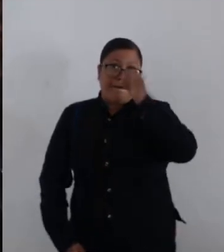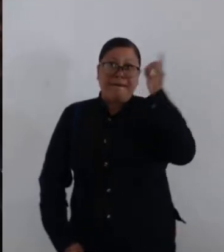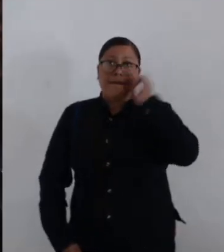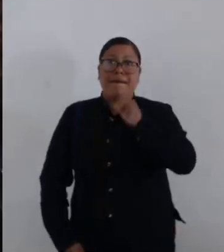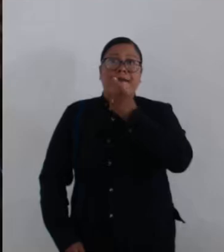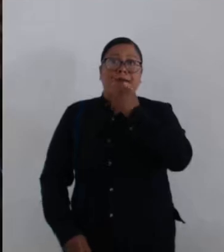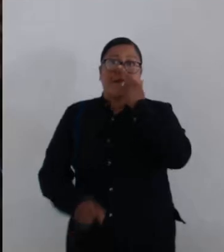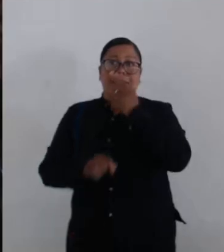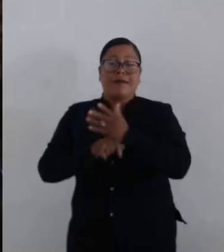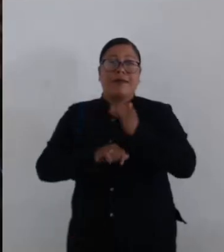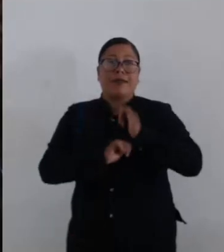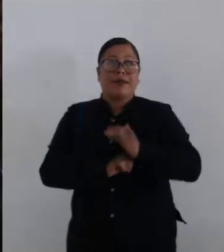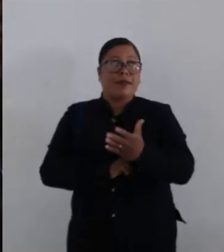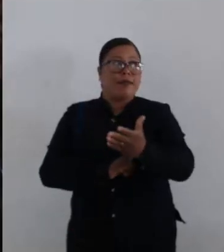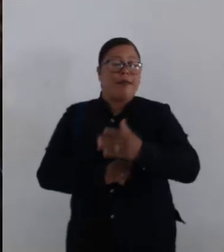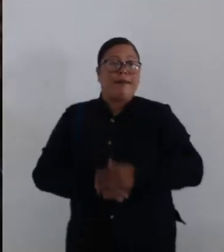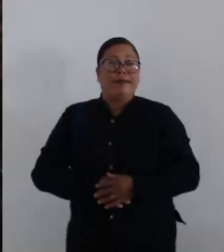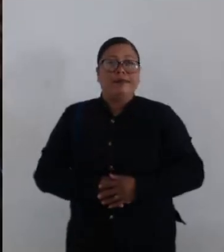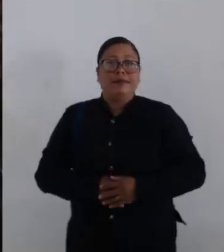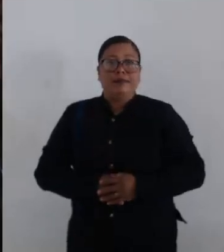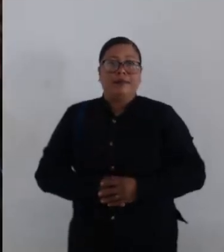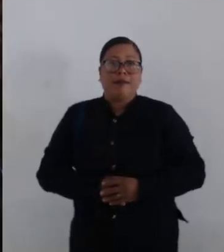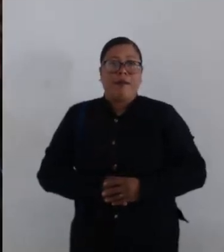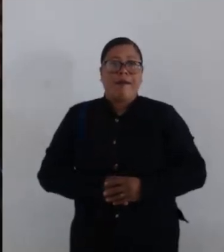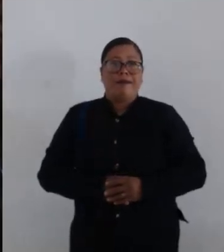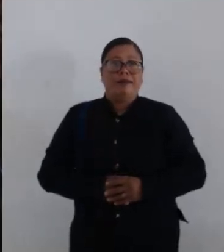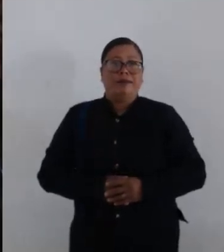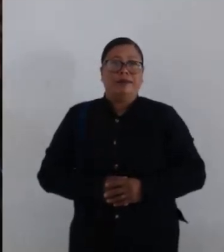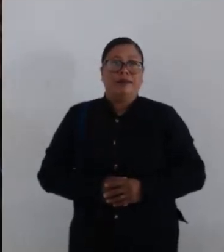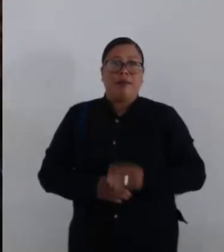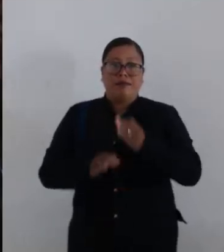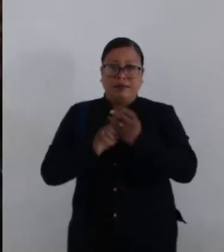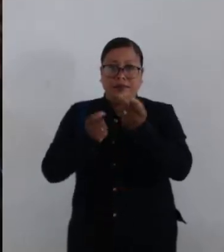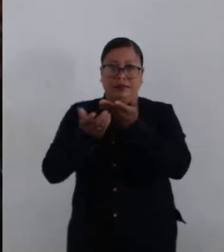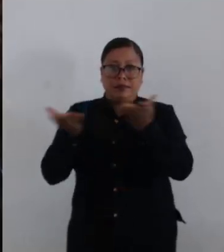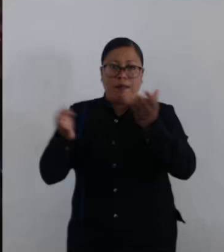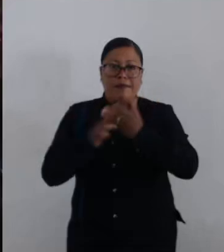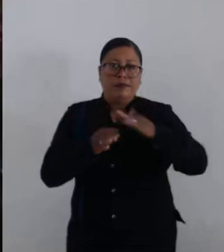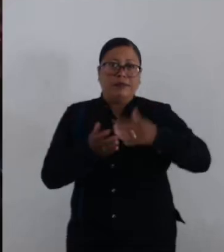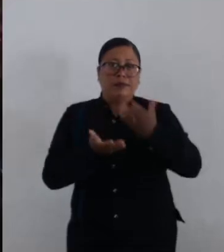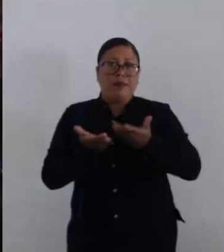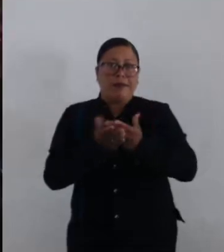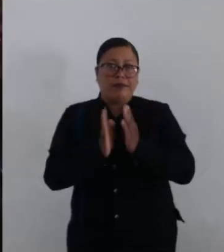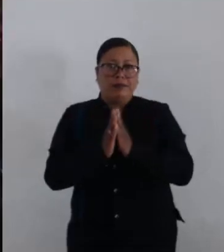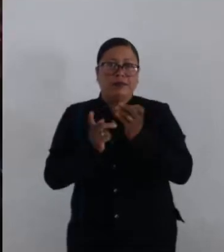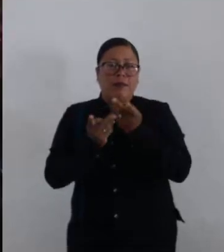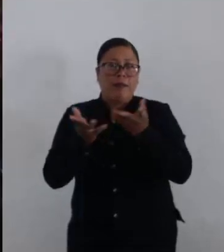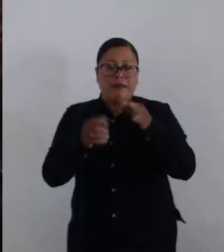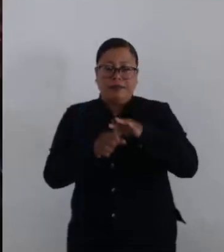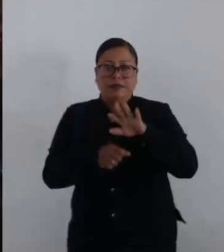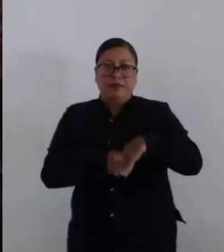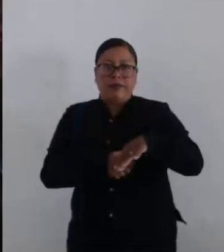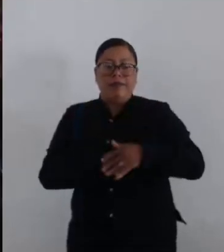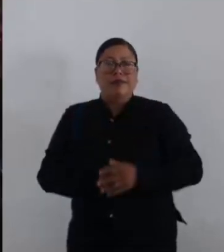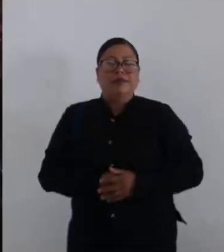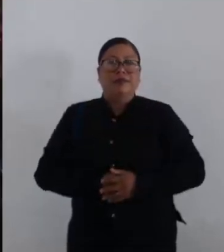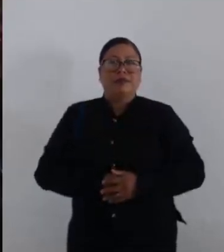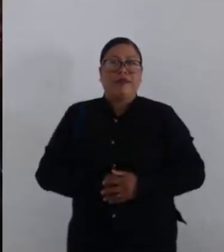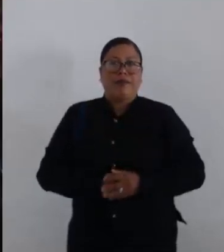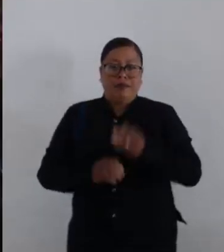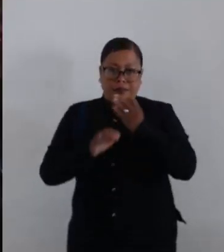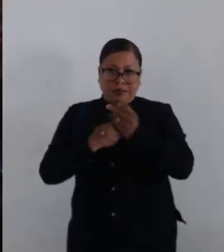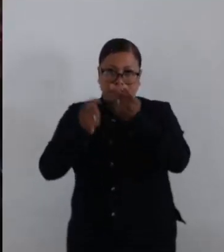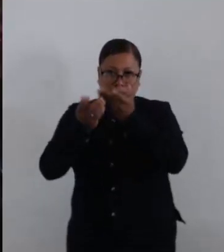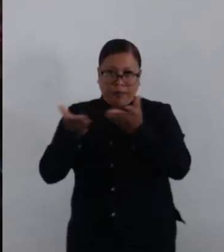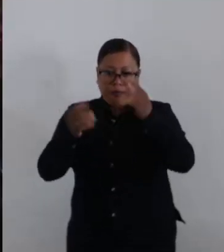consideración y de las señoras y señores concejales? Gracias, somete a la aprobación de la señora Blekabildo, el dictamen con el que acabo de dar cuenta. En